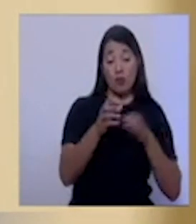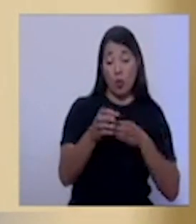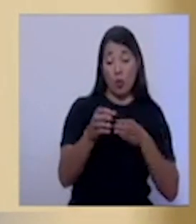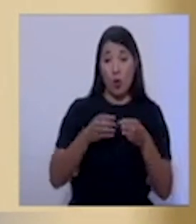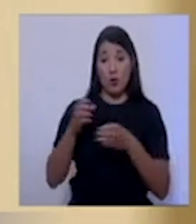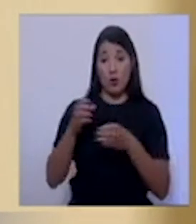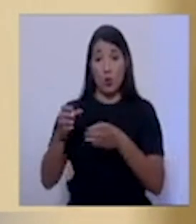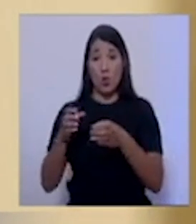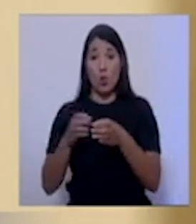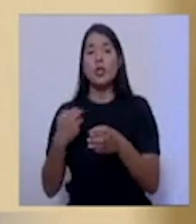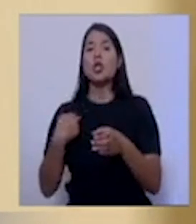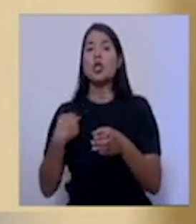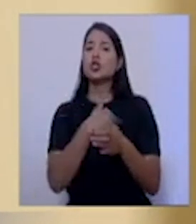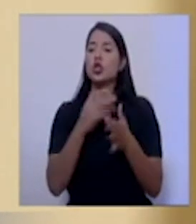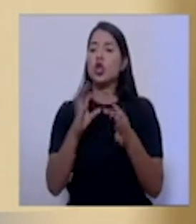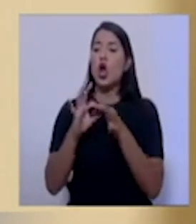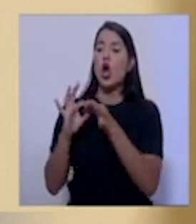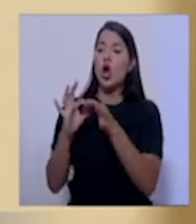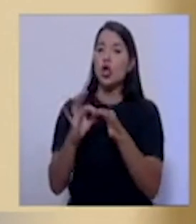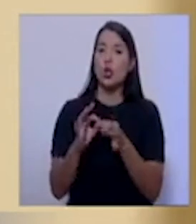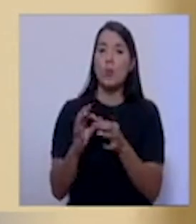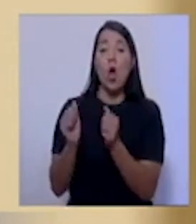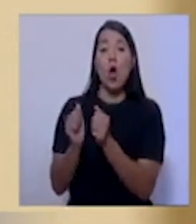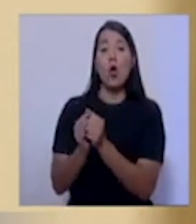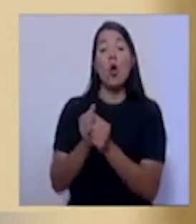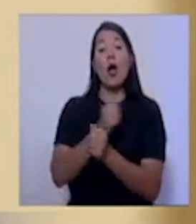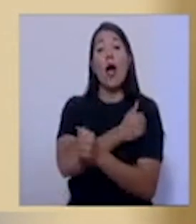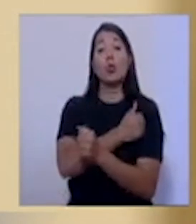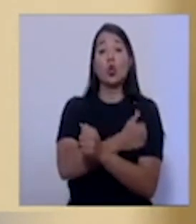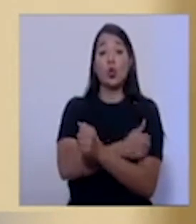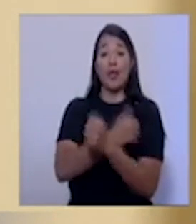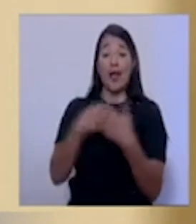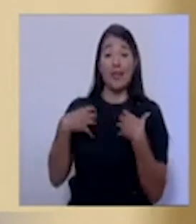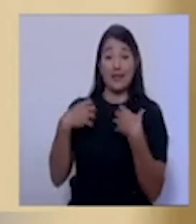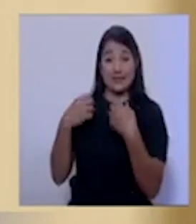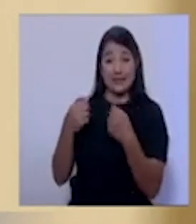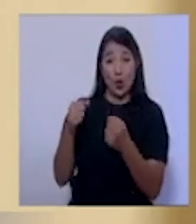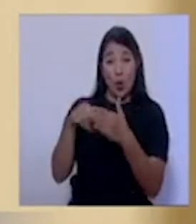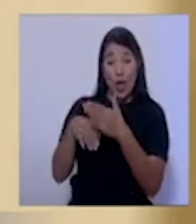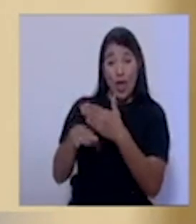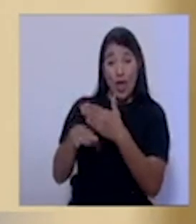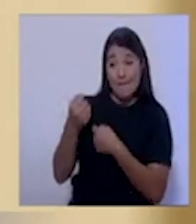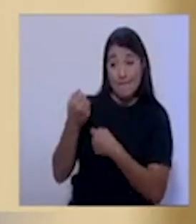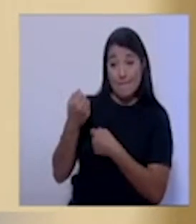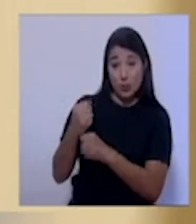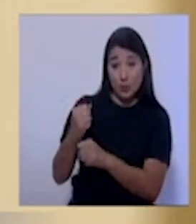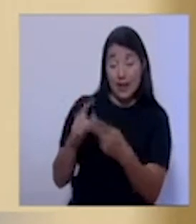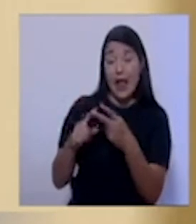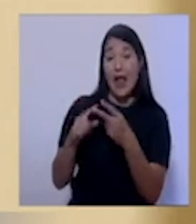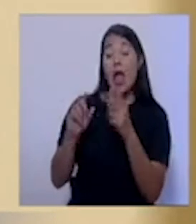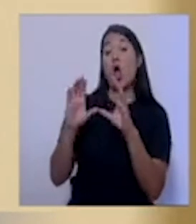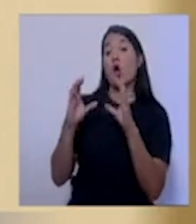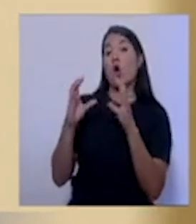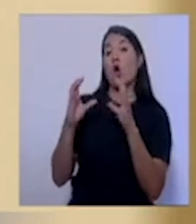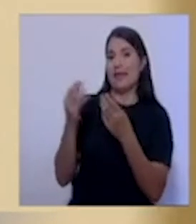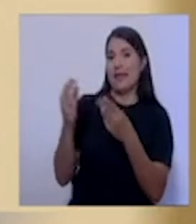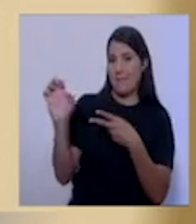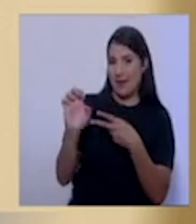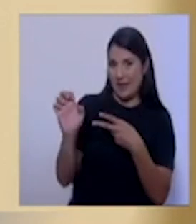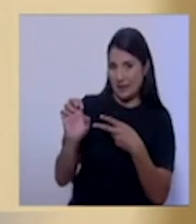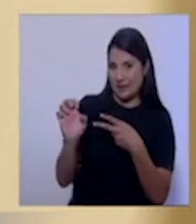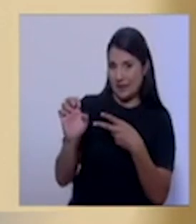nivel local, con las autoridades sanitarias en el nivel local y con los comités municipales de emergencia para el seguimiento